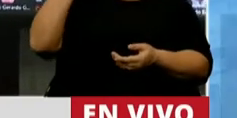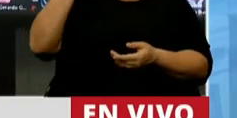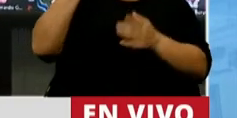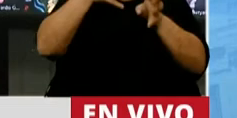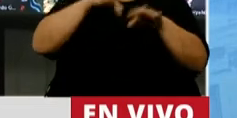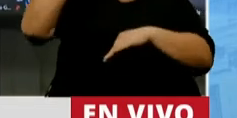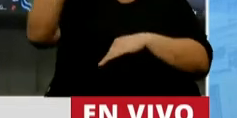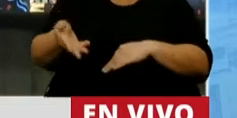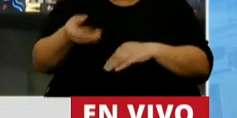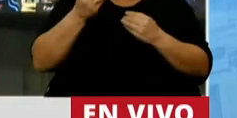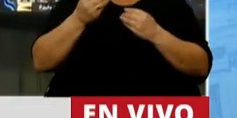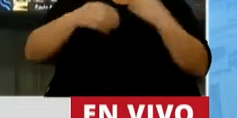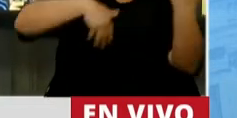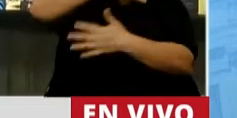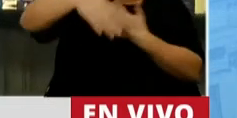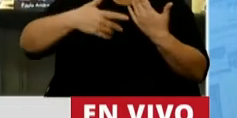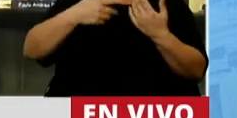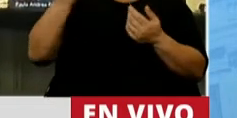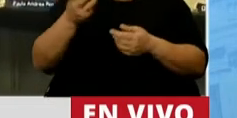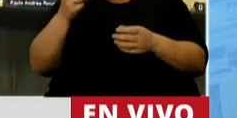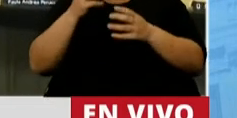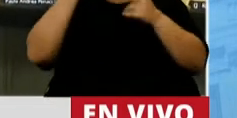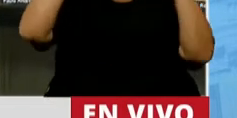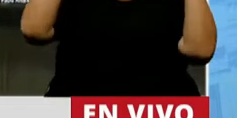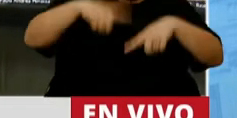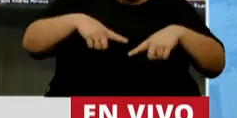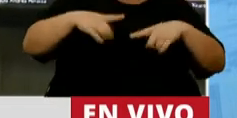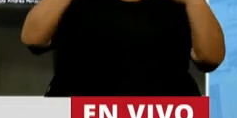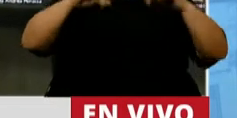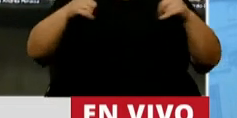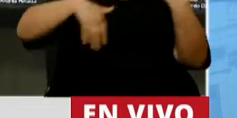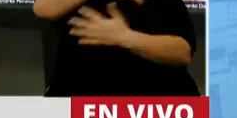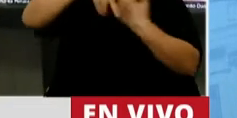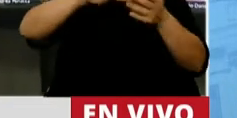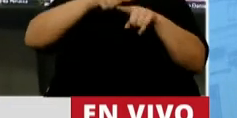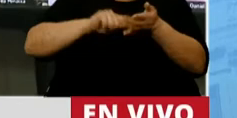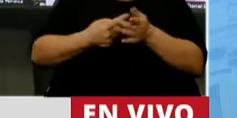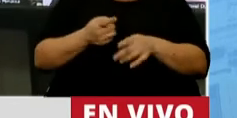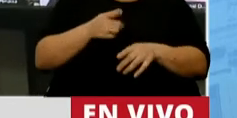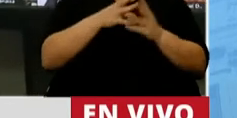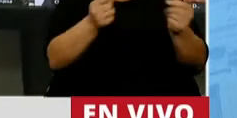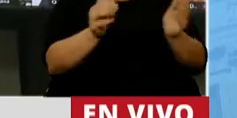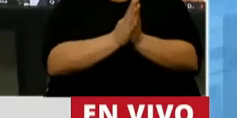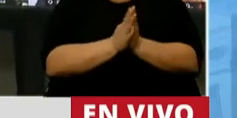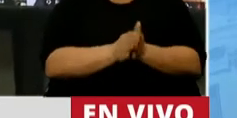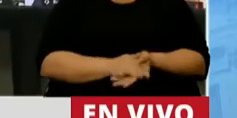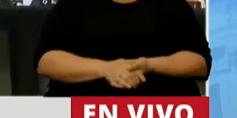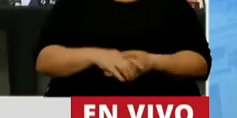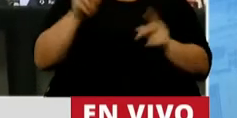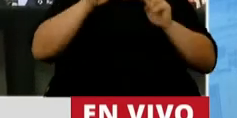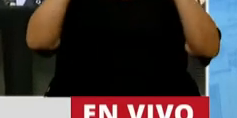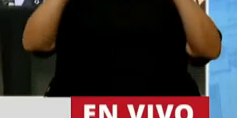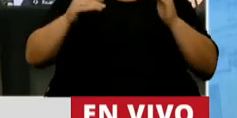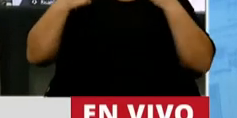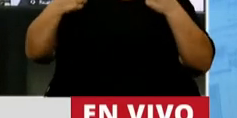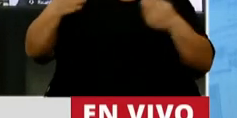la posguerra, el desorden, la ineficiencia, la irracionalidad y la inmoralidad política. Cierro. Y también para bajar el